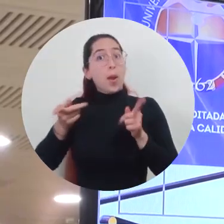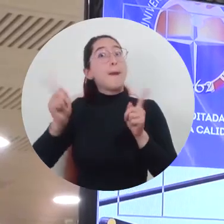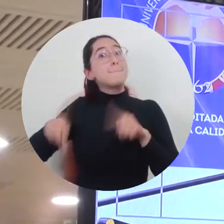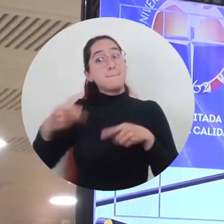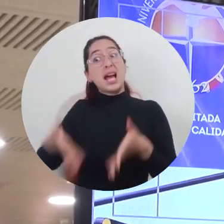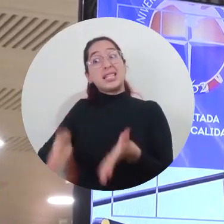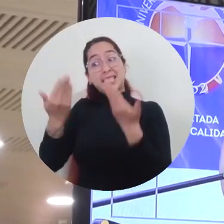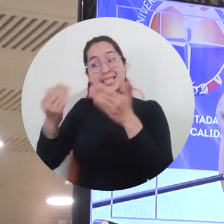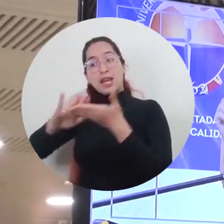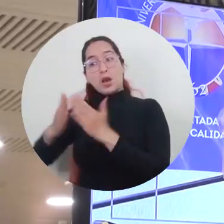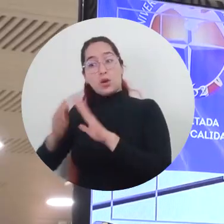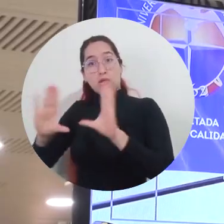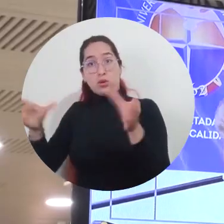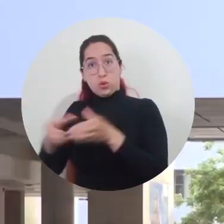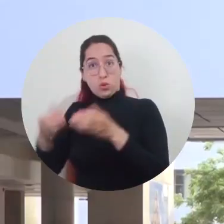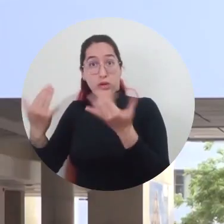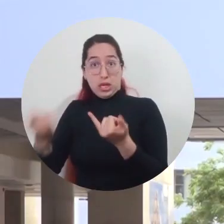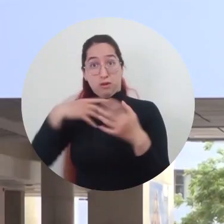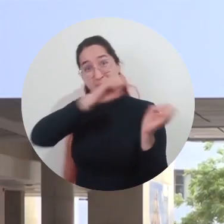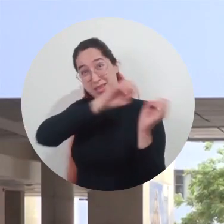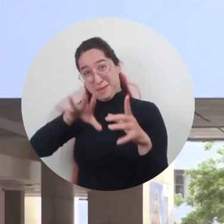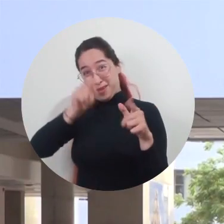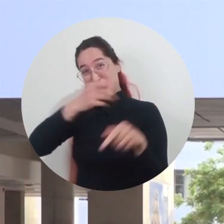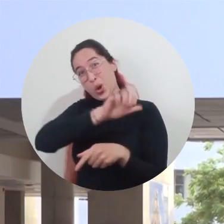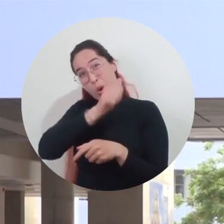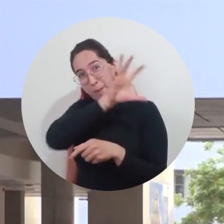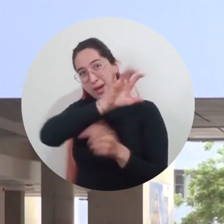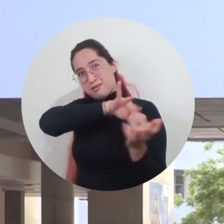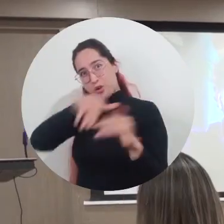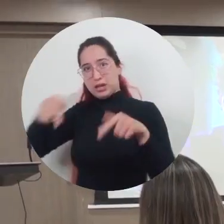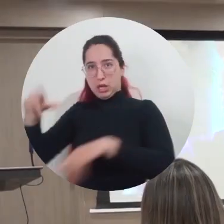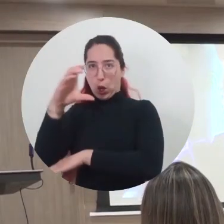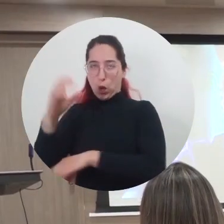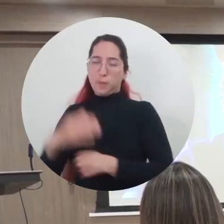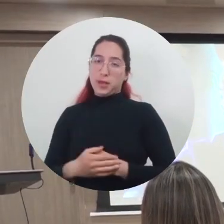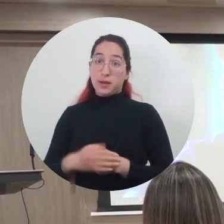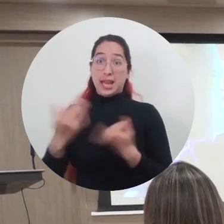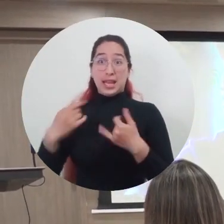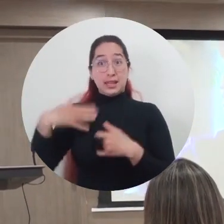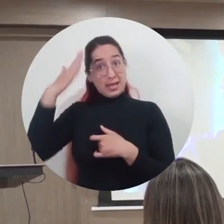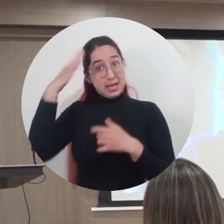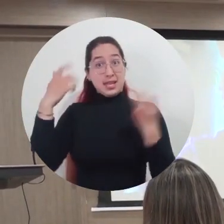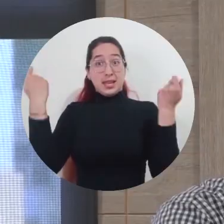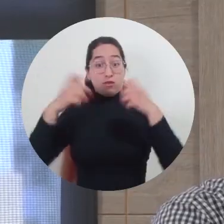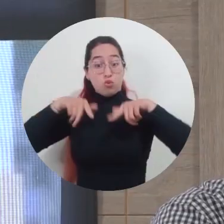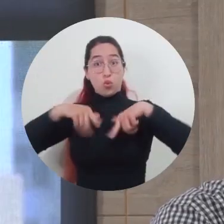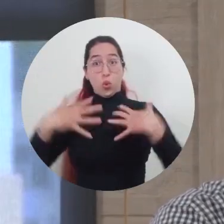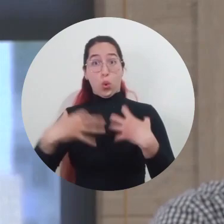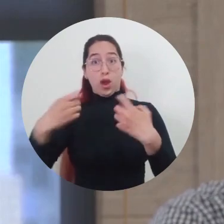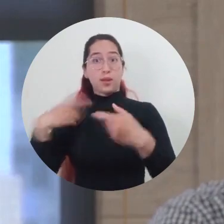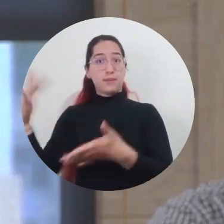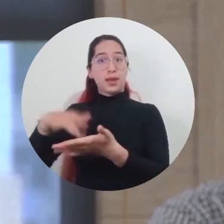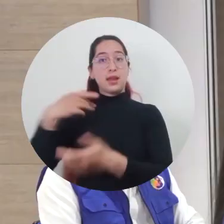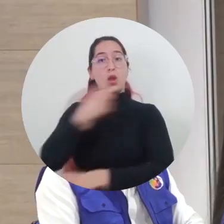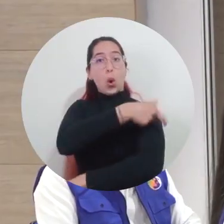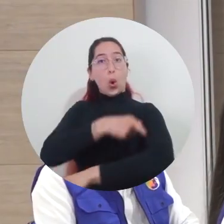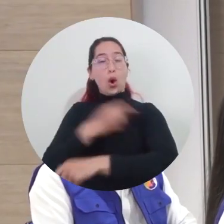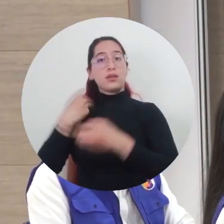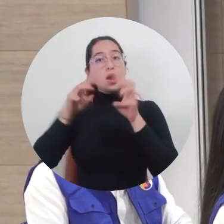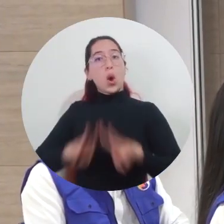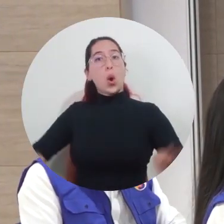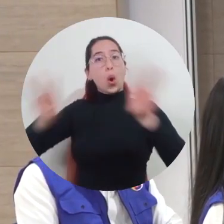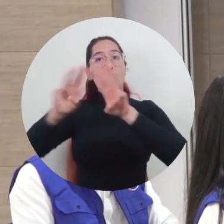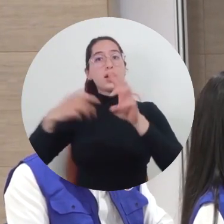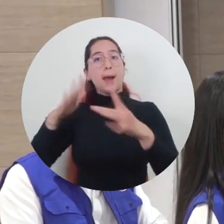sobre todo con esta población migrante que nos acompaña a los colombianos. El evento académico también contó con el apoyo del Alto Comisionado de las